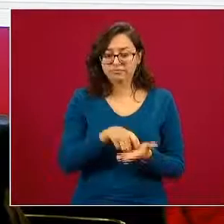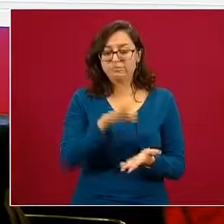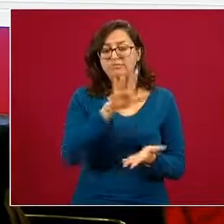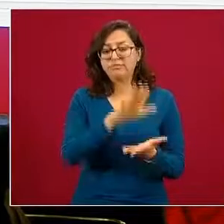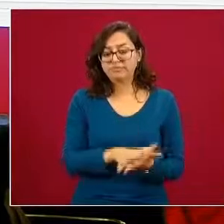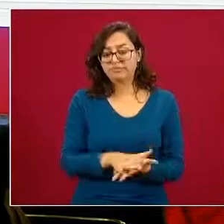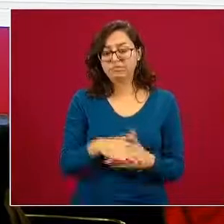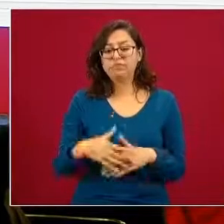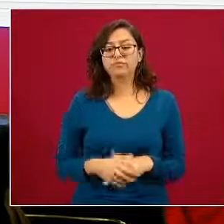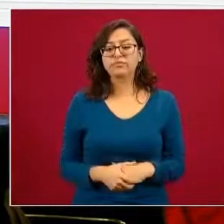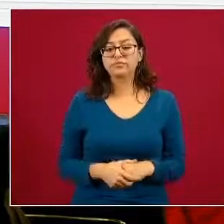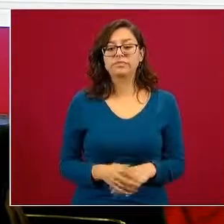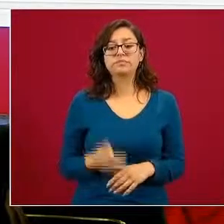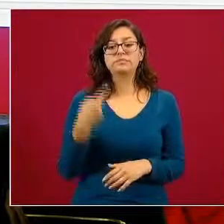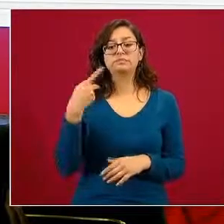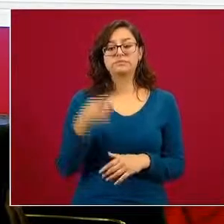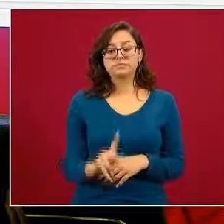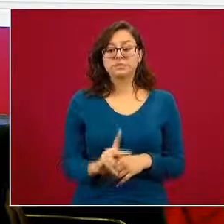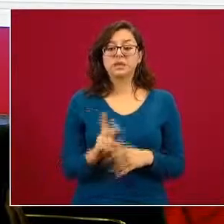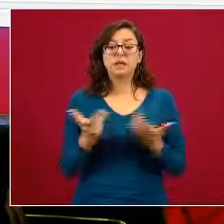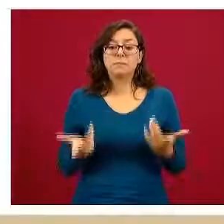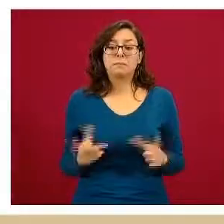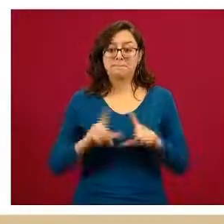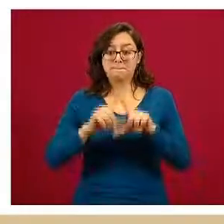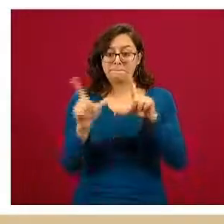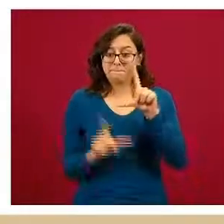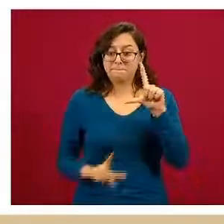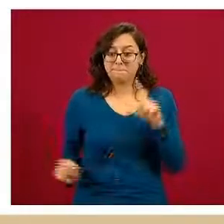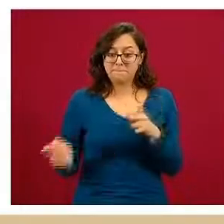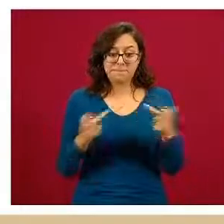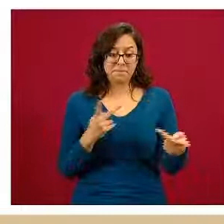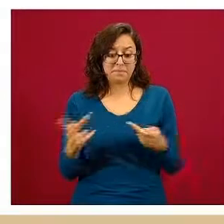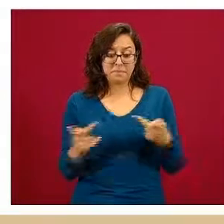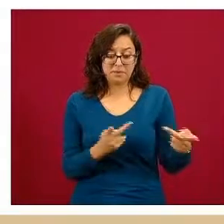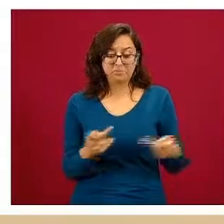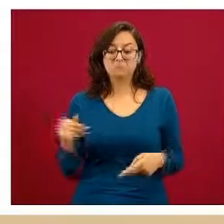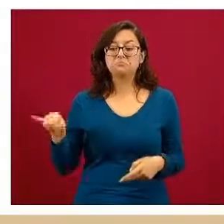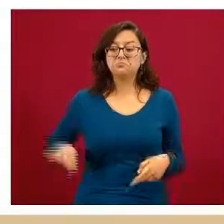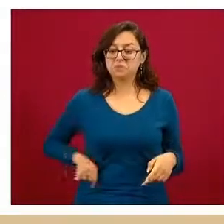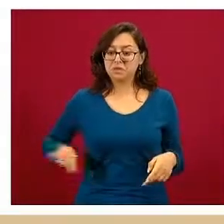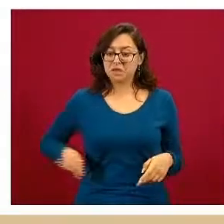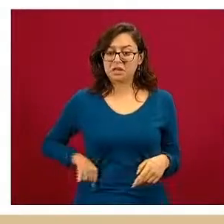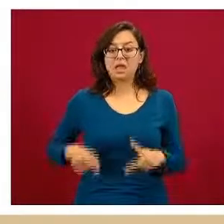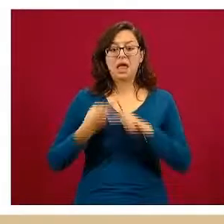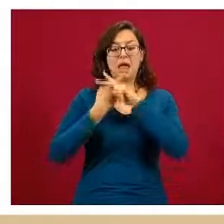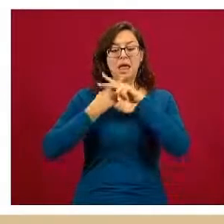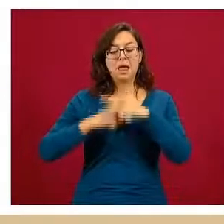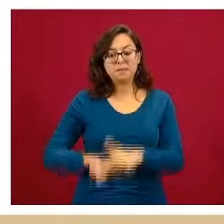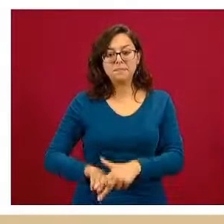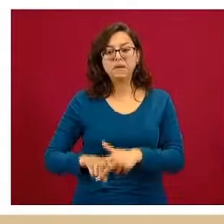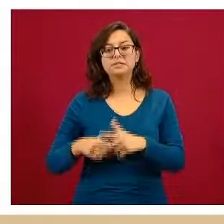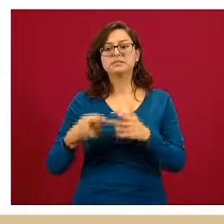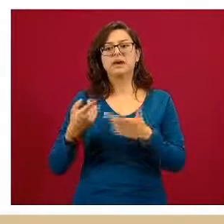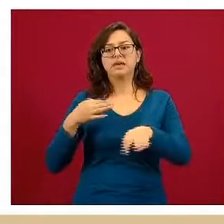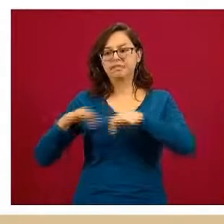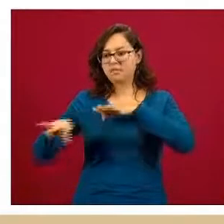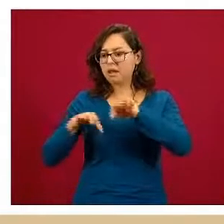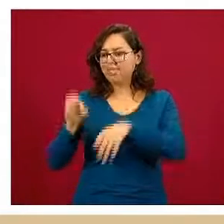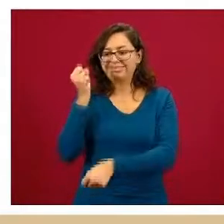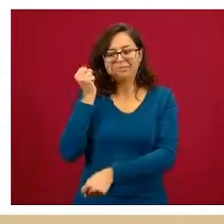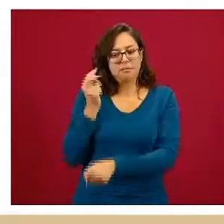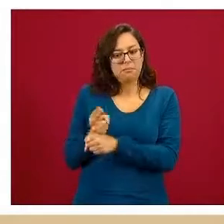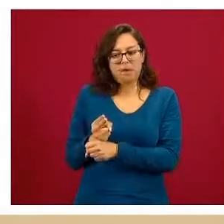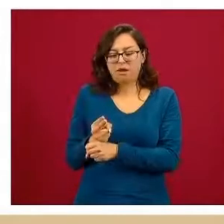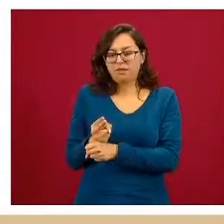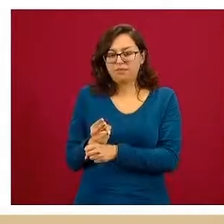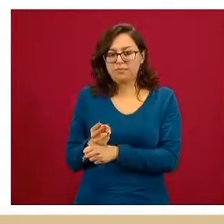plan en el caso de México es que está trabajando como les dije desde los niveles de riesgo y entonces de aquí hay que